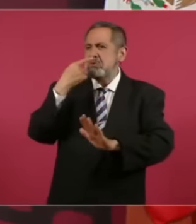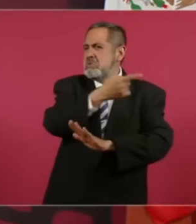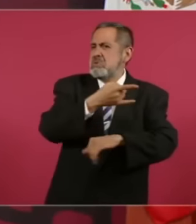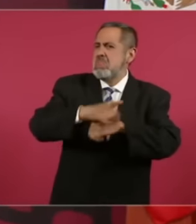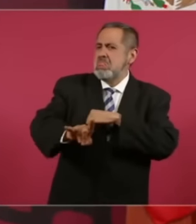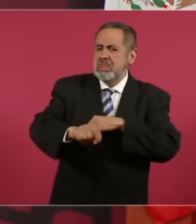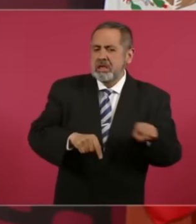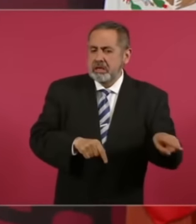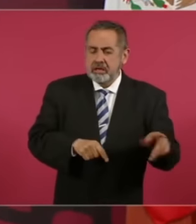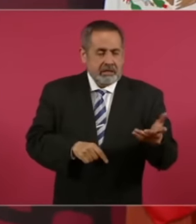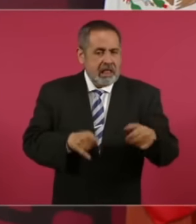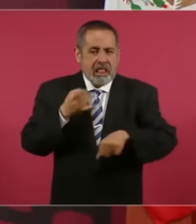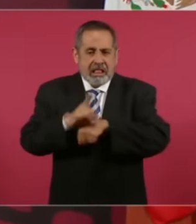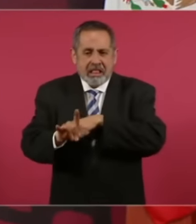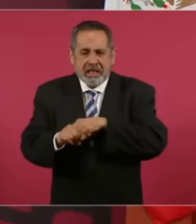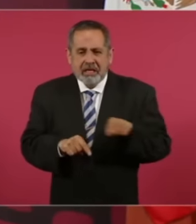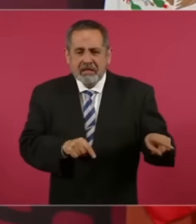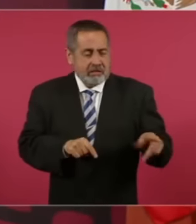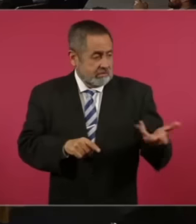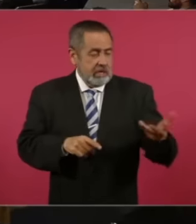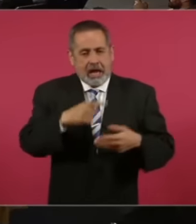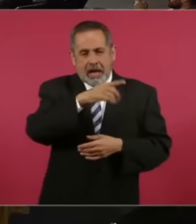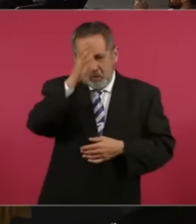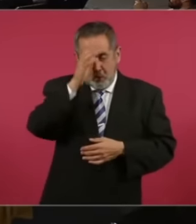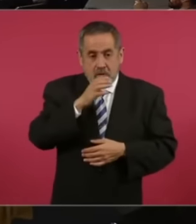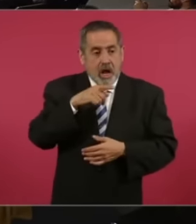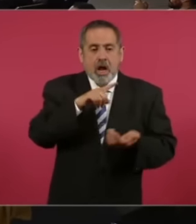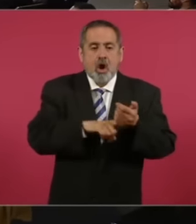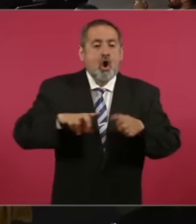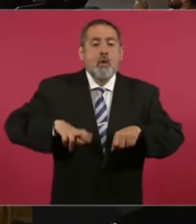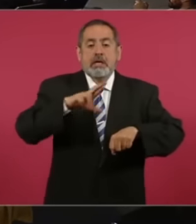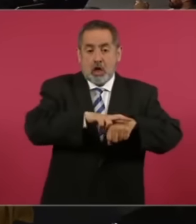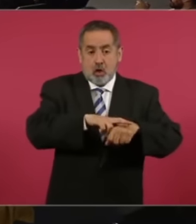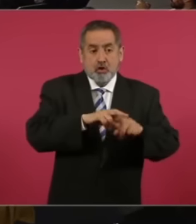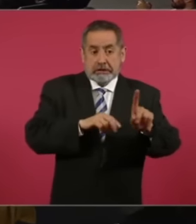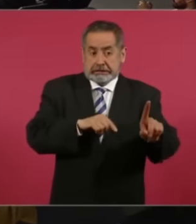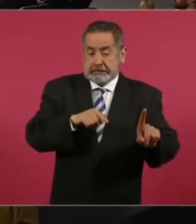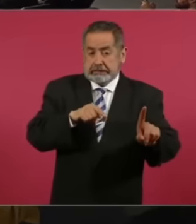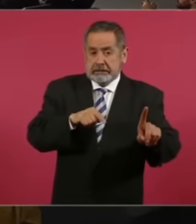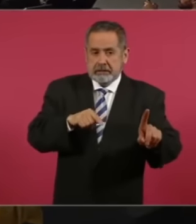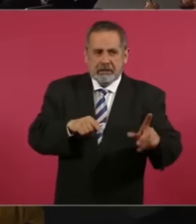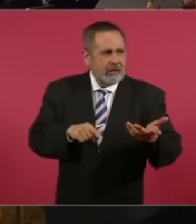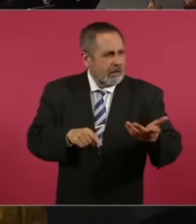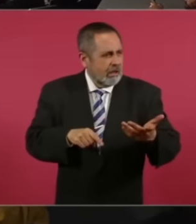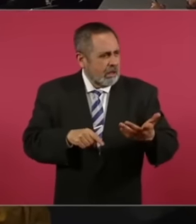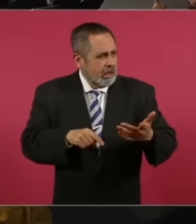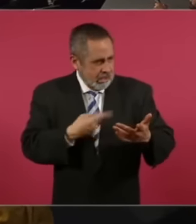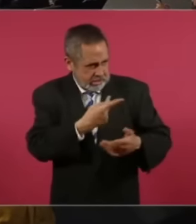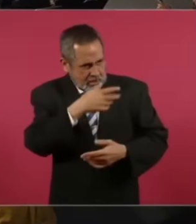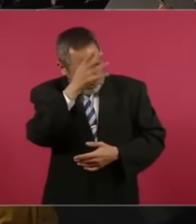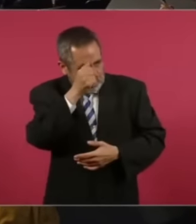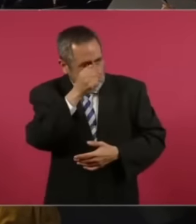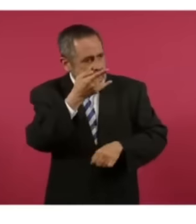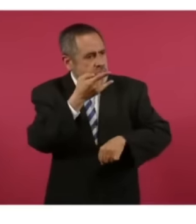Sí Que En Coahuila El gobernador Que llegó Ya no está Cumpliendo el acuerdo